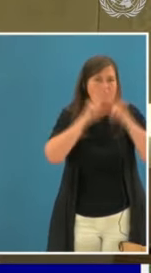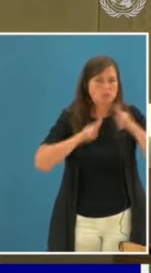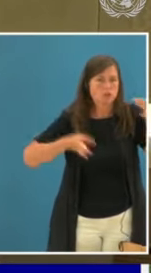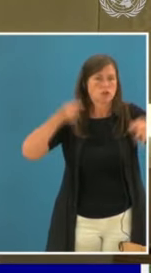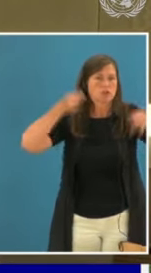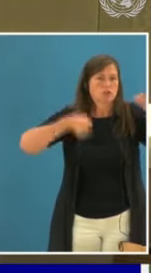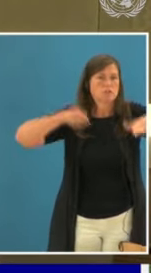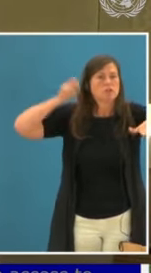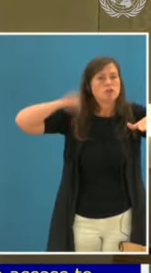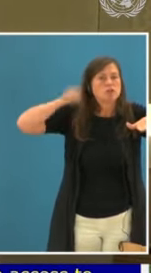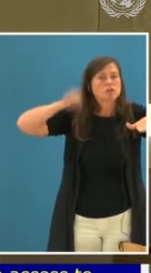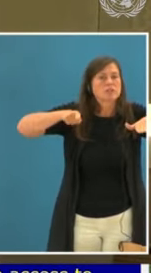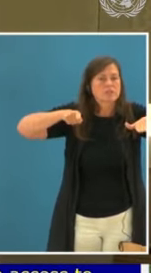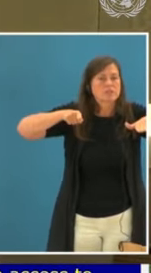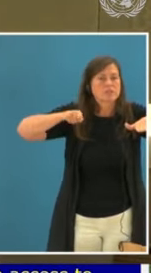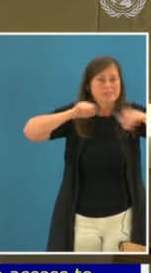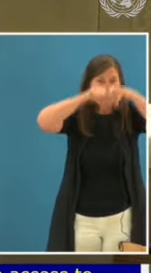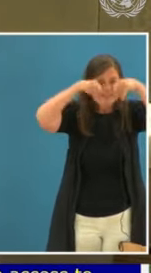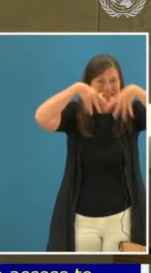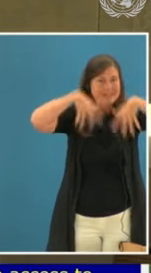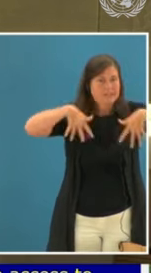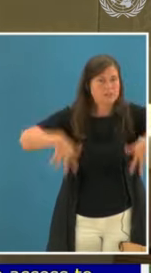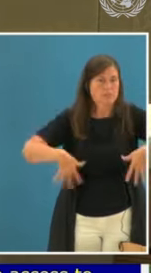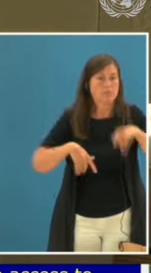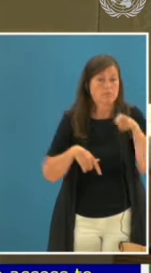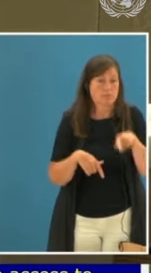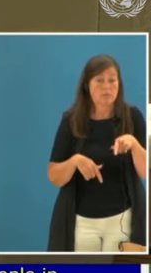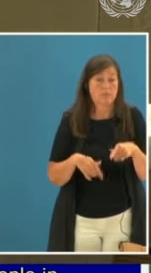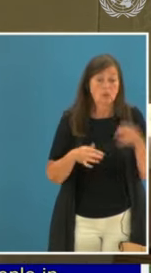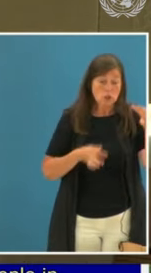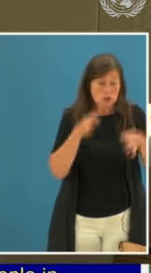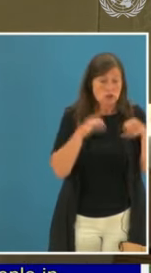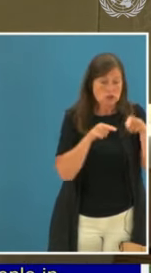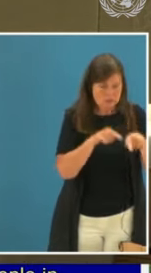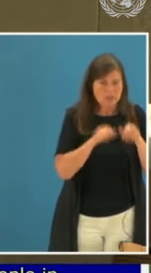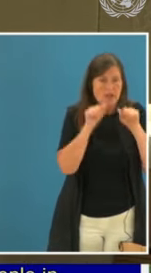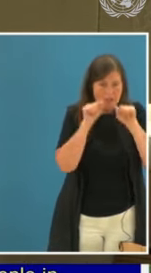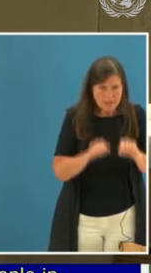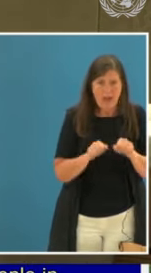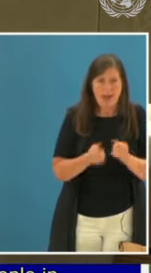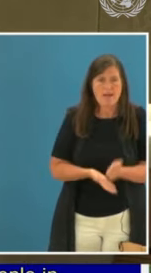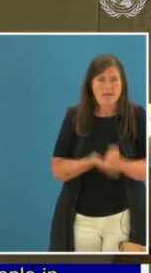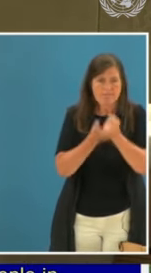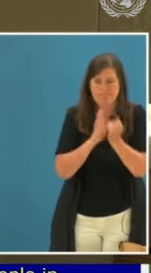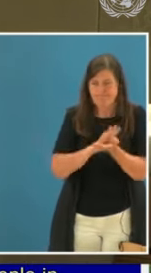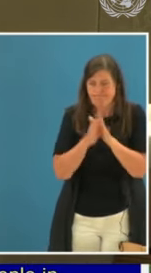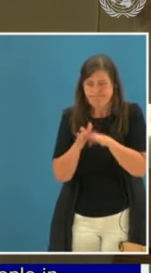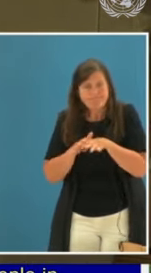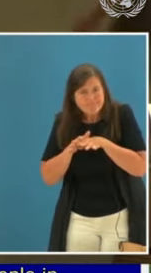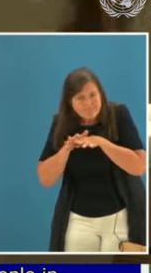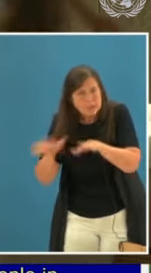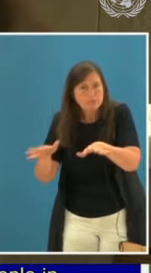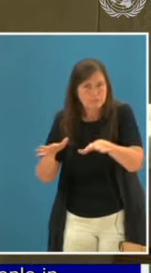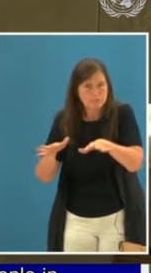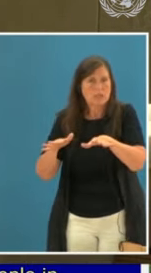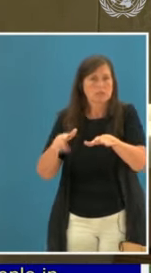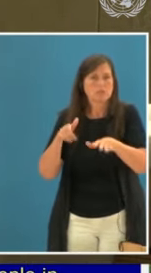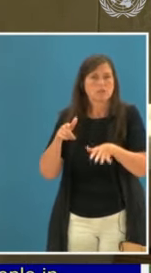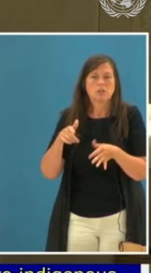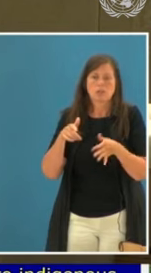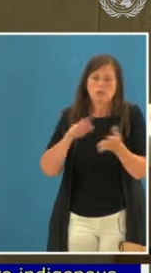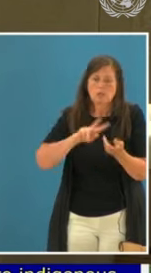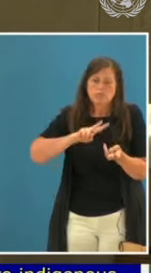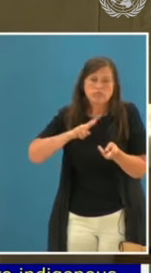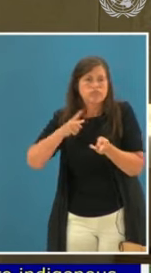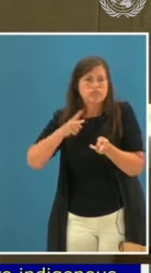apoyar el diseño e implementación de la justicia transicional. La Corte Penal Internacional acompaña a la Justicia Especial para la Paz en Colombia,